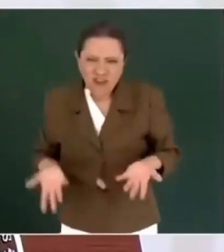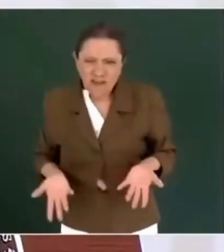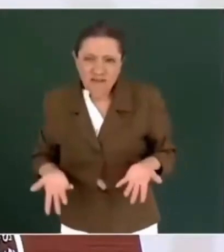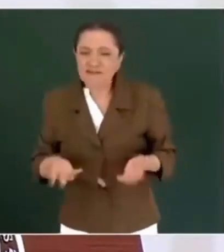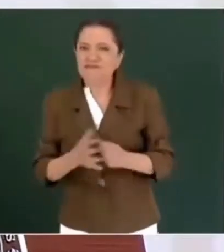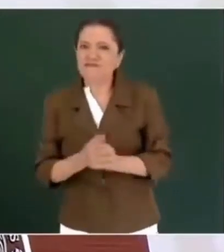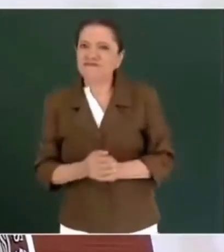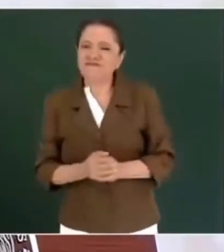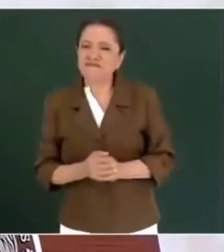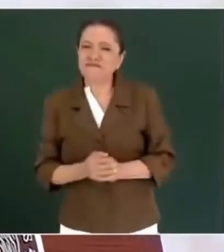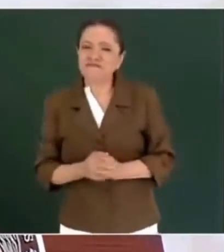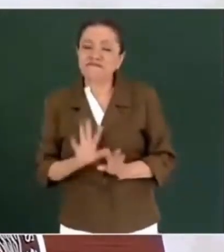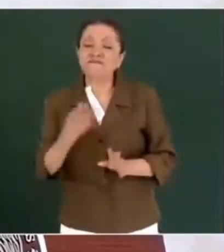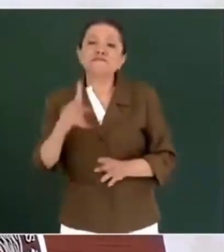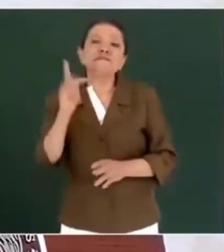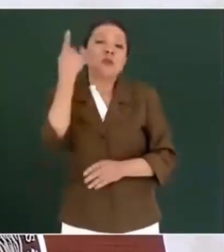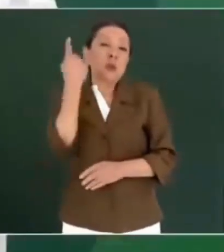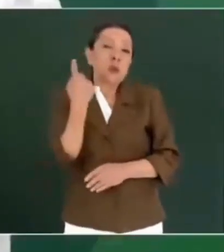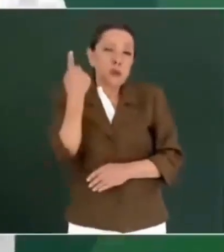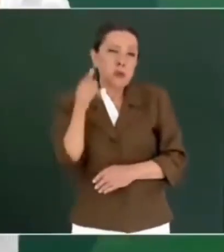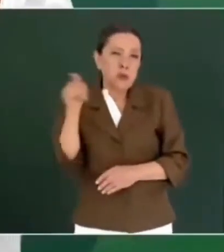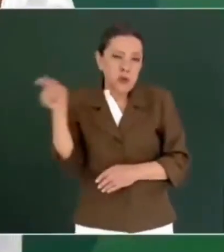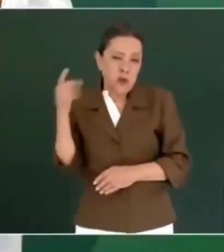a uno de ellos, ¿no?